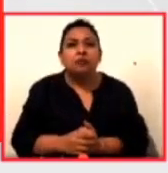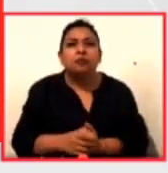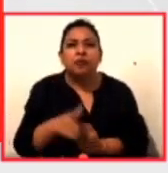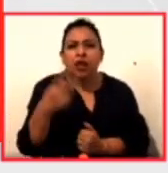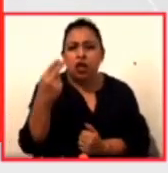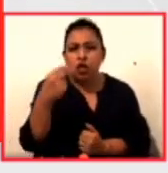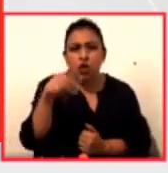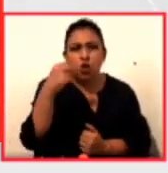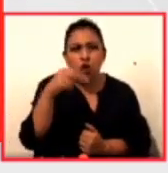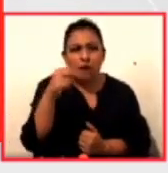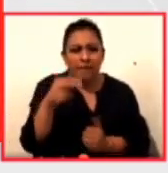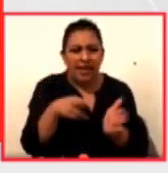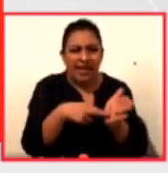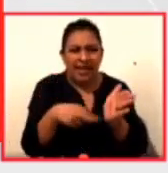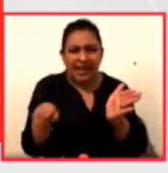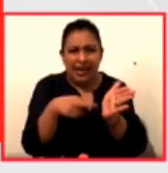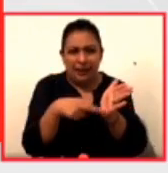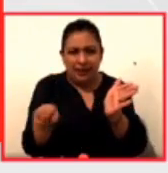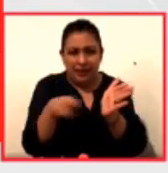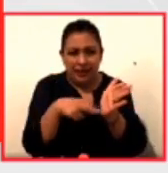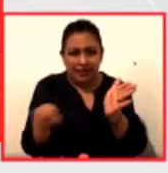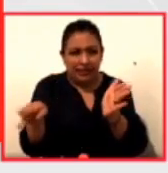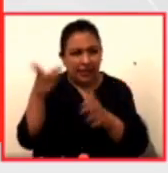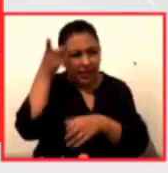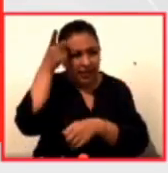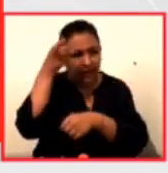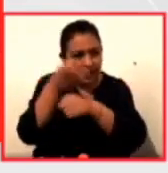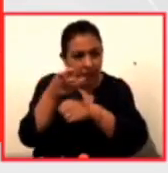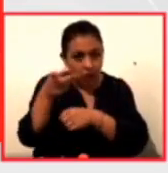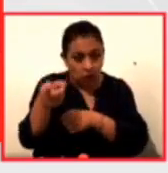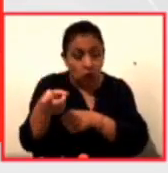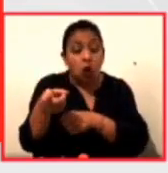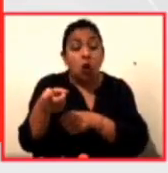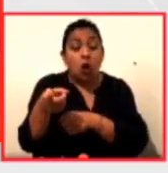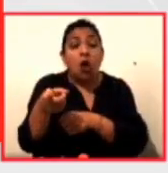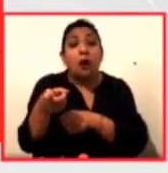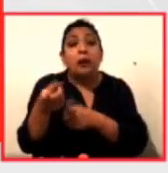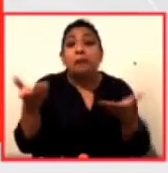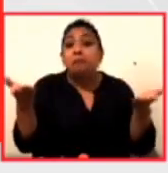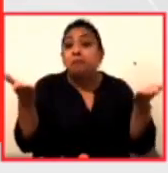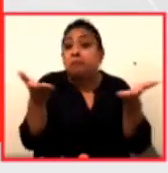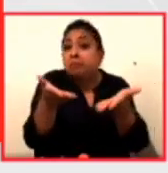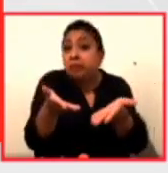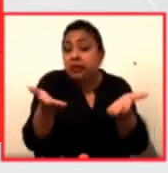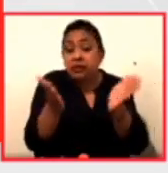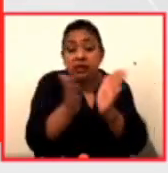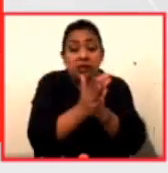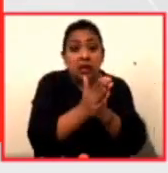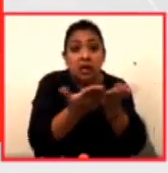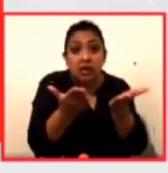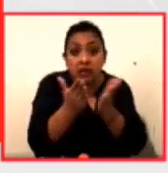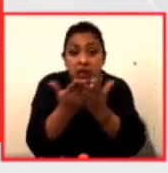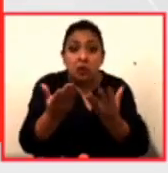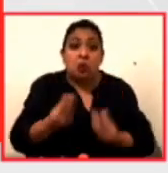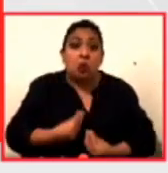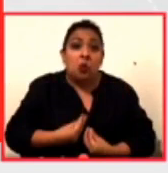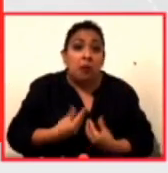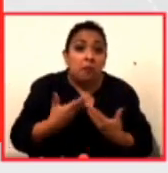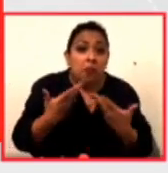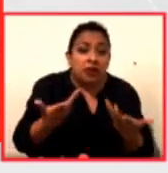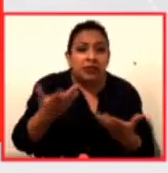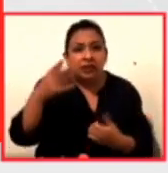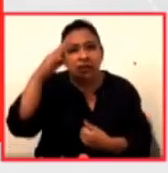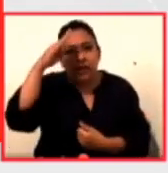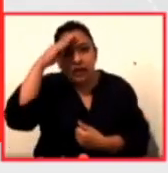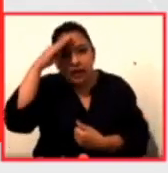la revista que dirige y que, pues, presenta literatura, que presenta poesía, reflexiones.